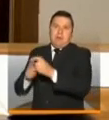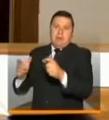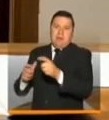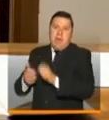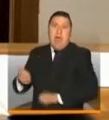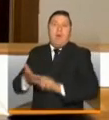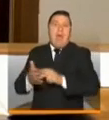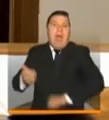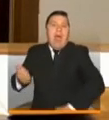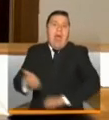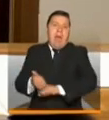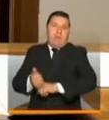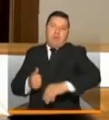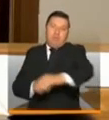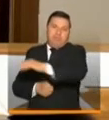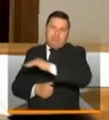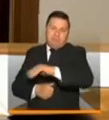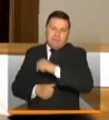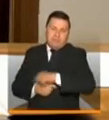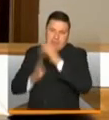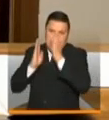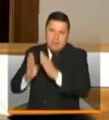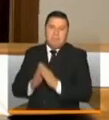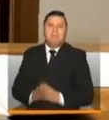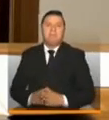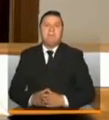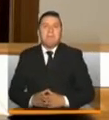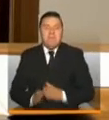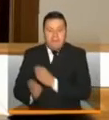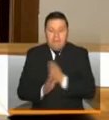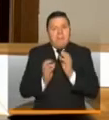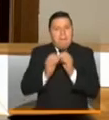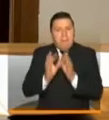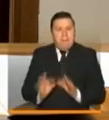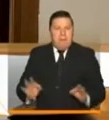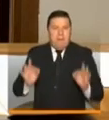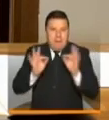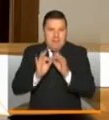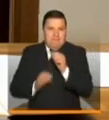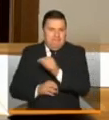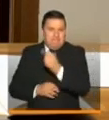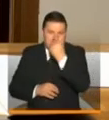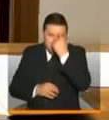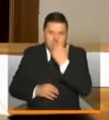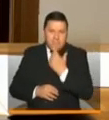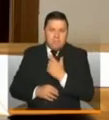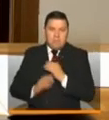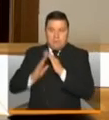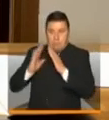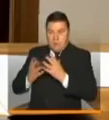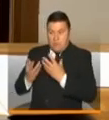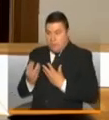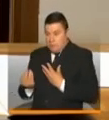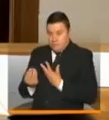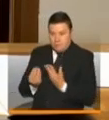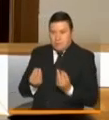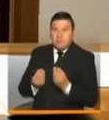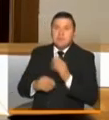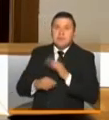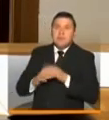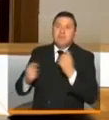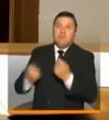de apoyo en todo lo que tiene que ver con la atención. También muy importante el despliegue cuarto de la estrategia de